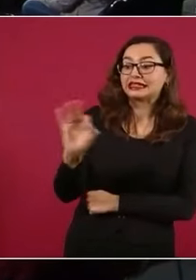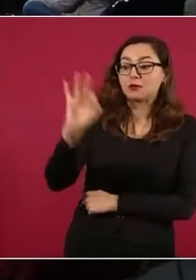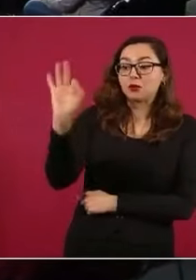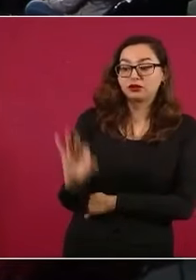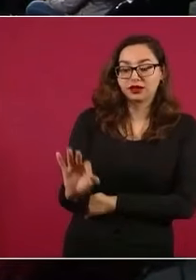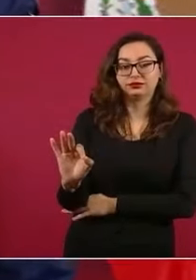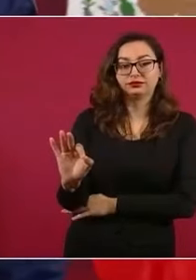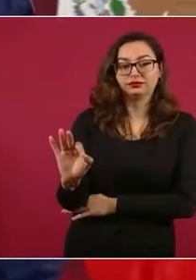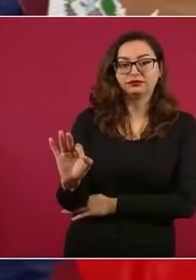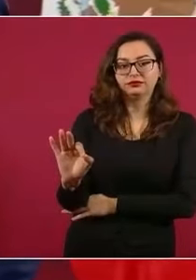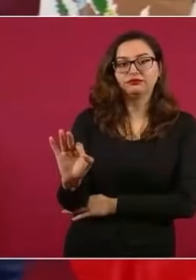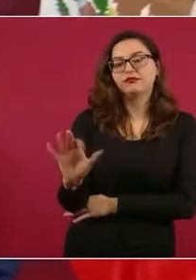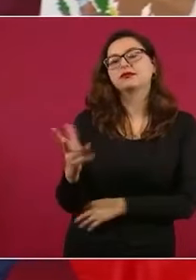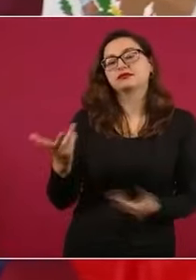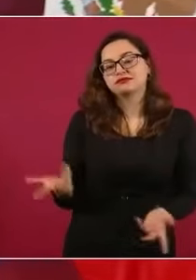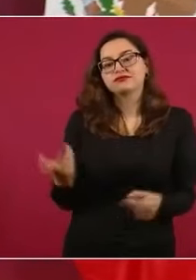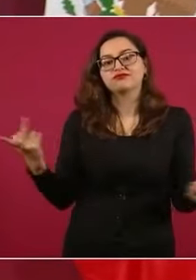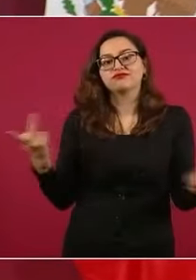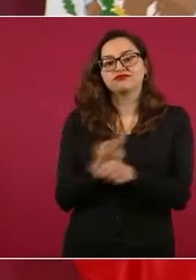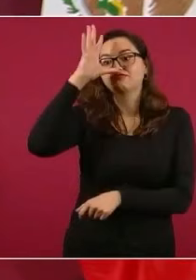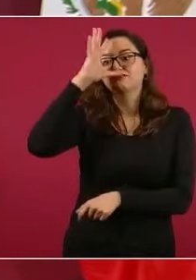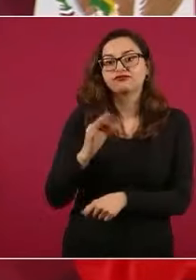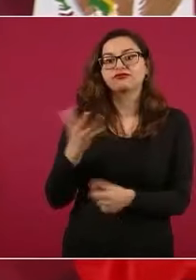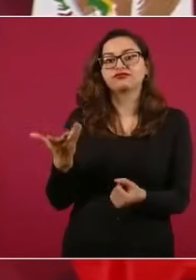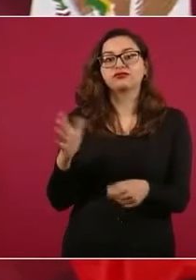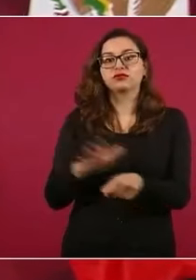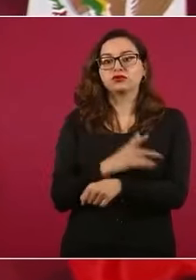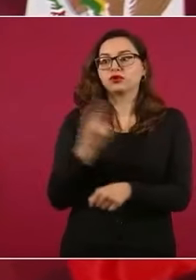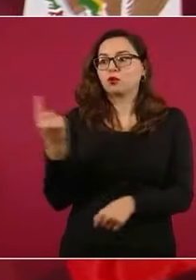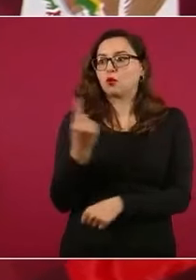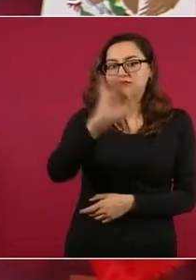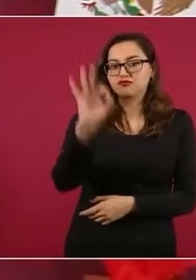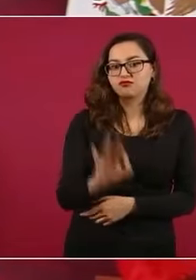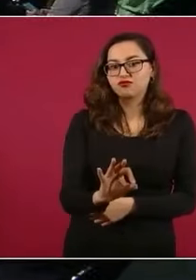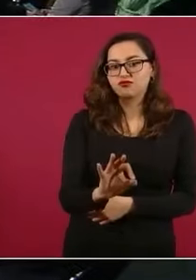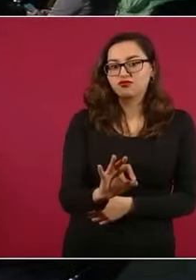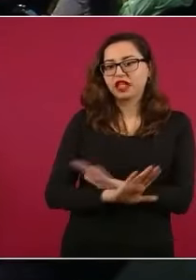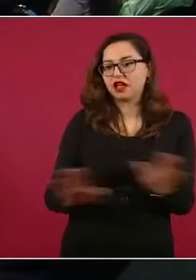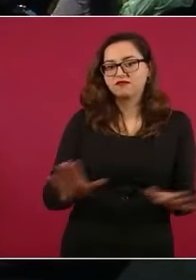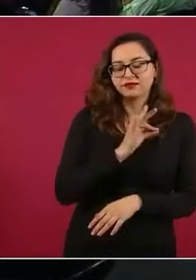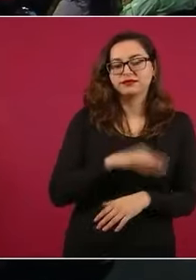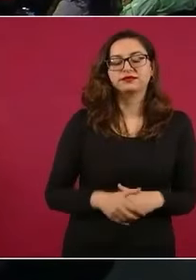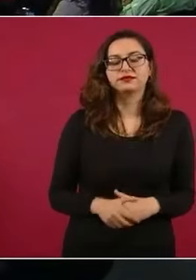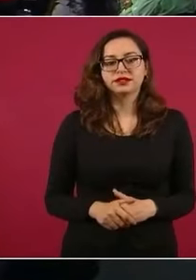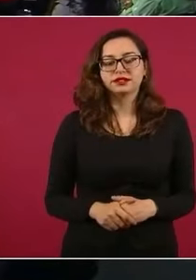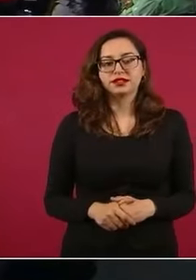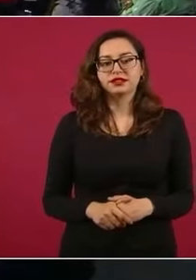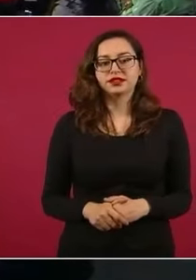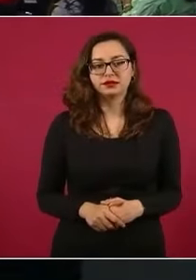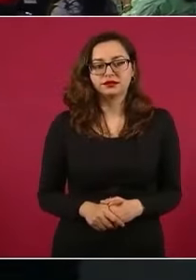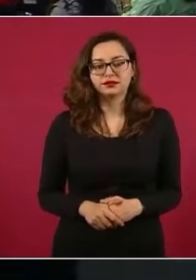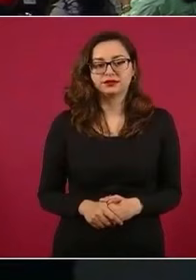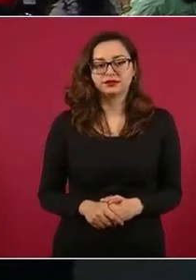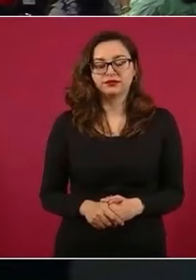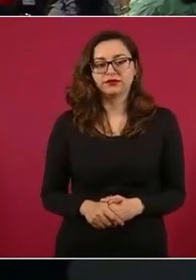una iniciativa de reforma constitucional con el 33%, la tercera parte, más uno. Entonces, cuando me